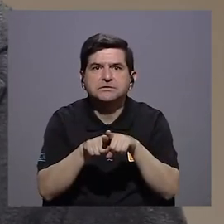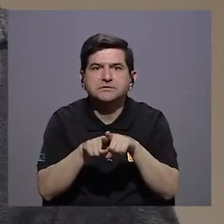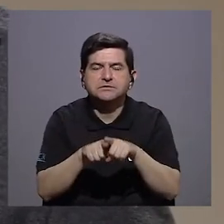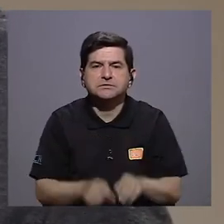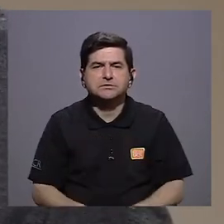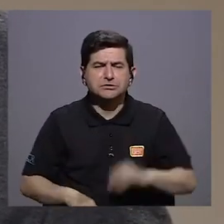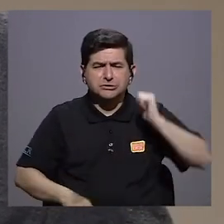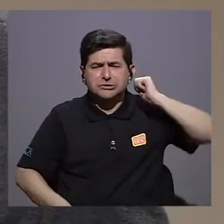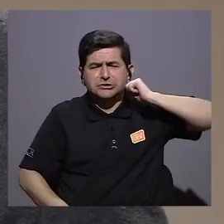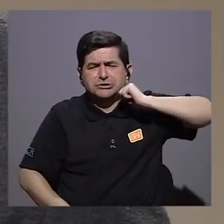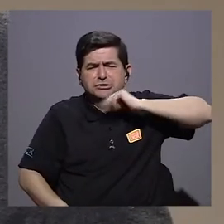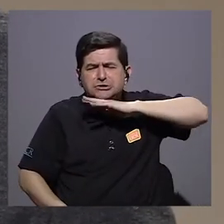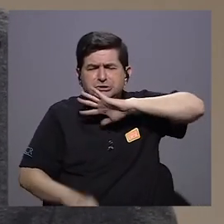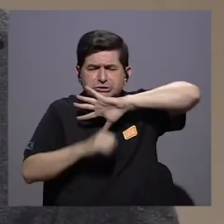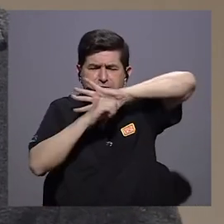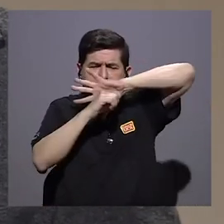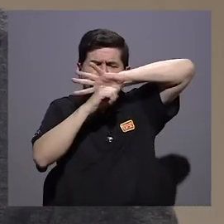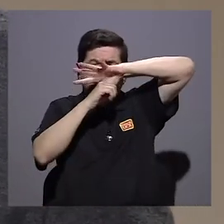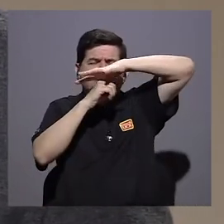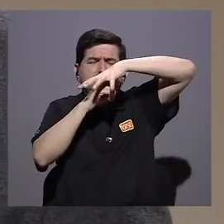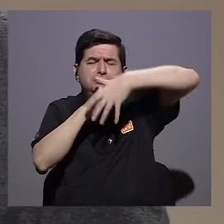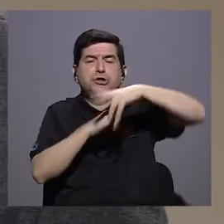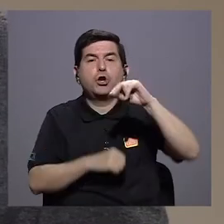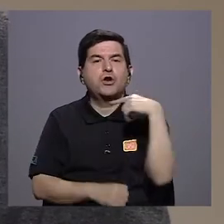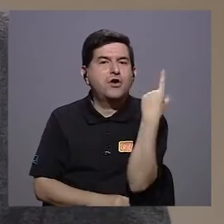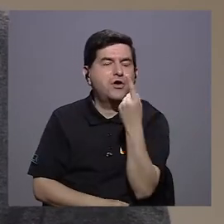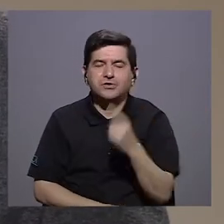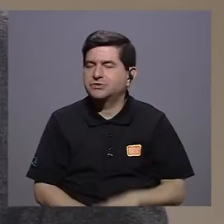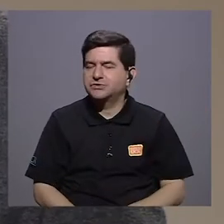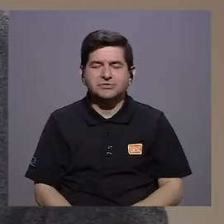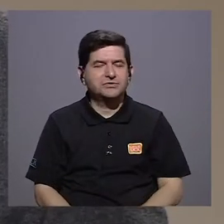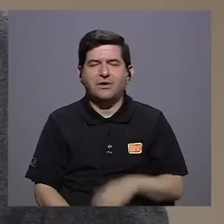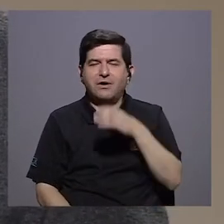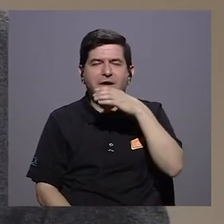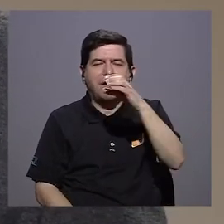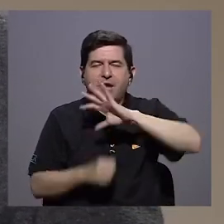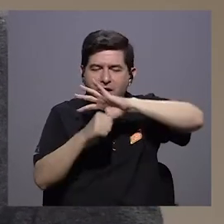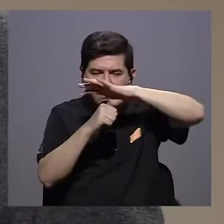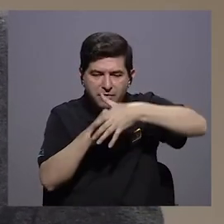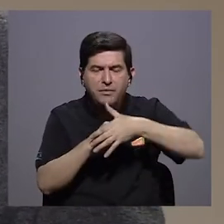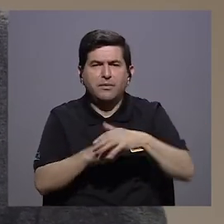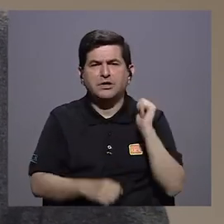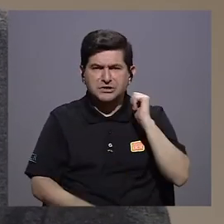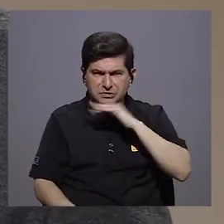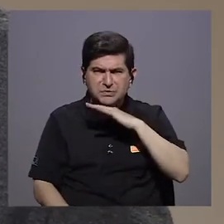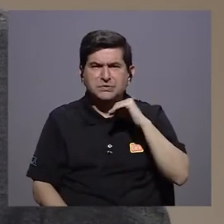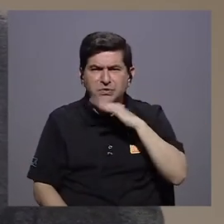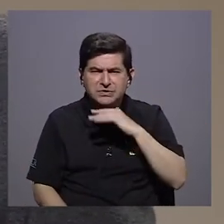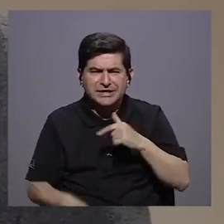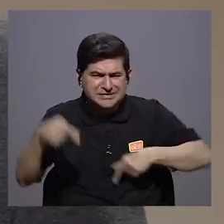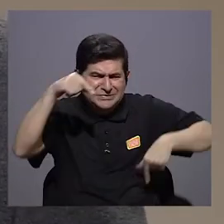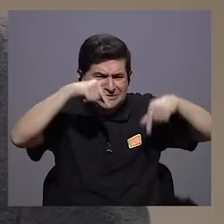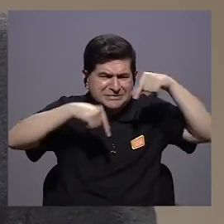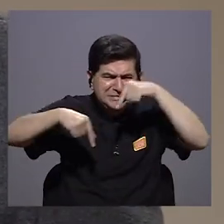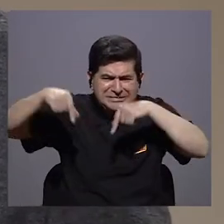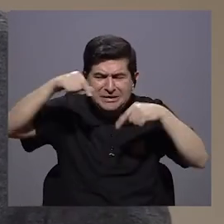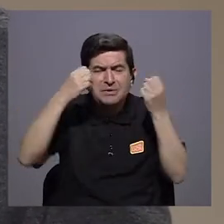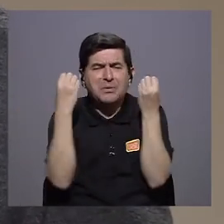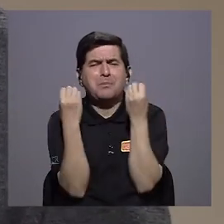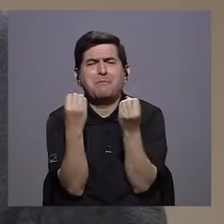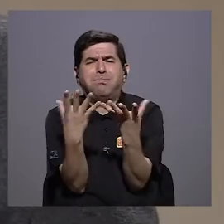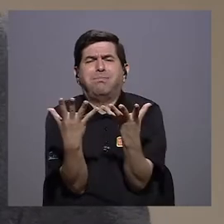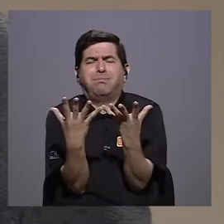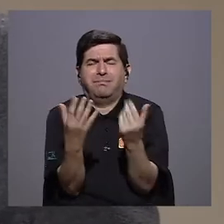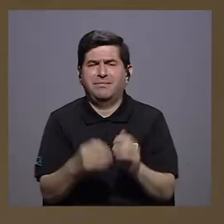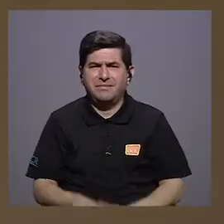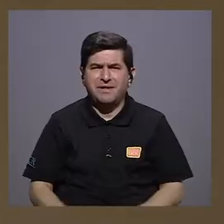contaminación global, más allá de solo gases de efecto invernadero. Hay una contaminación de químicos inmensa